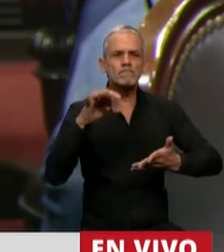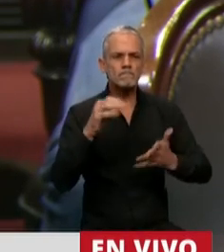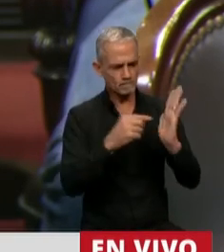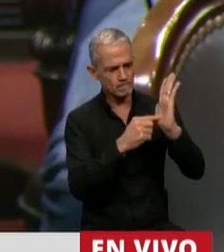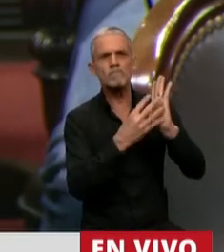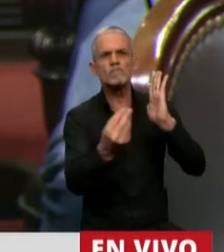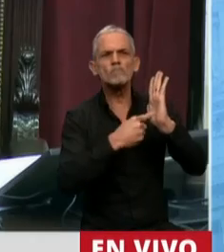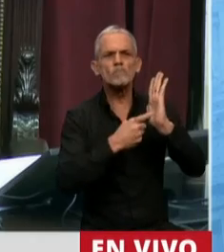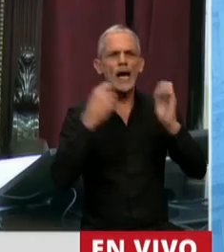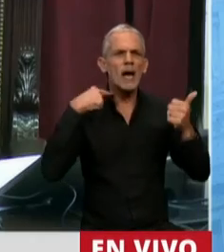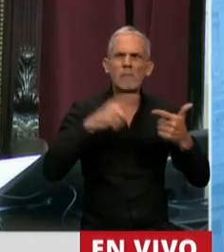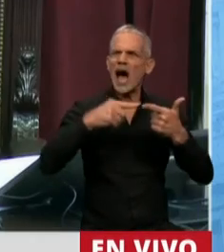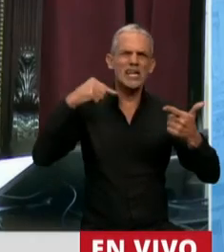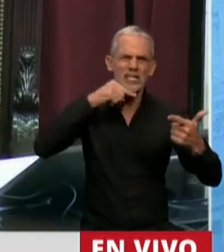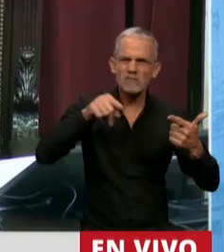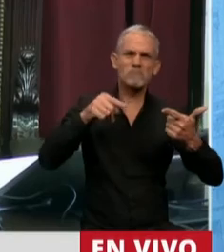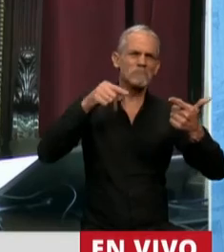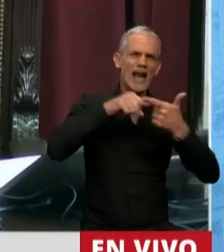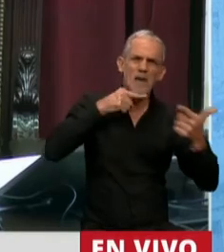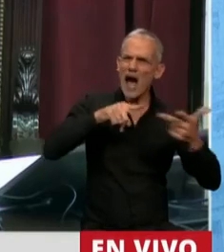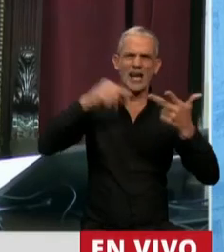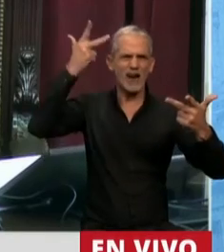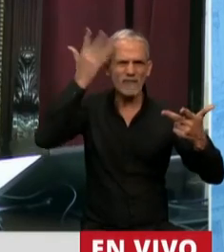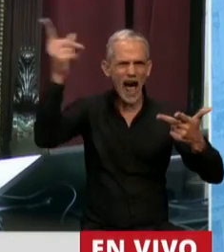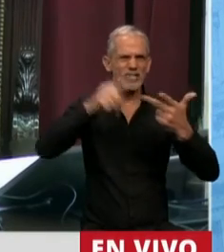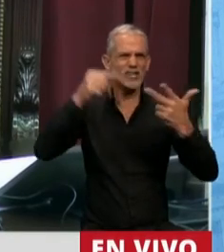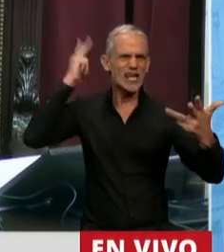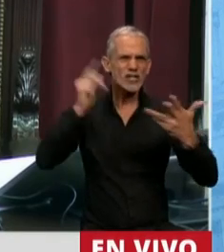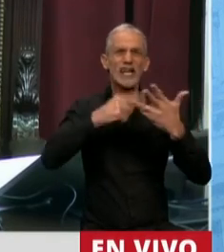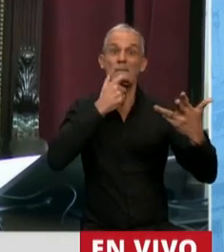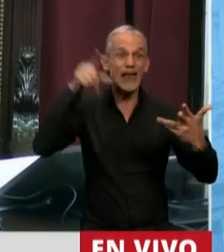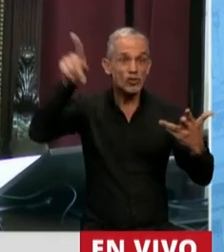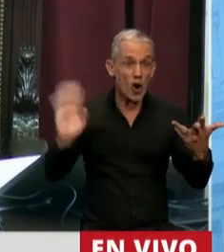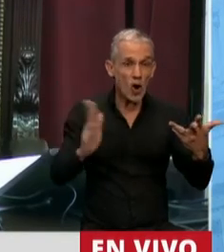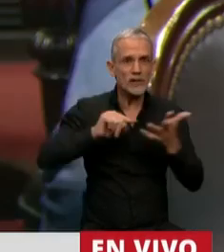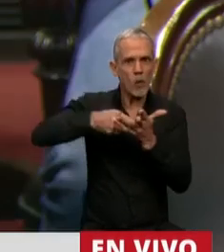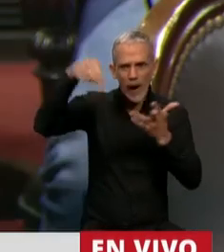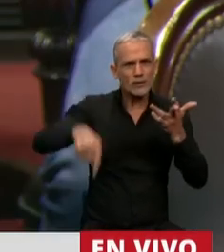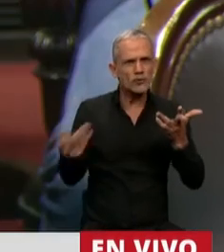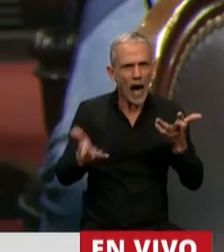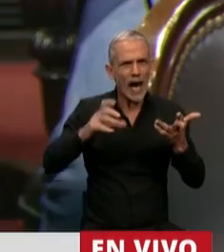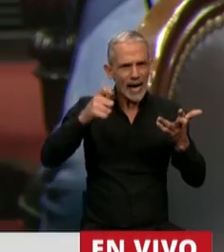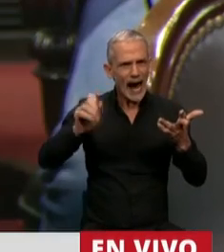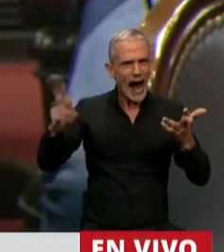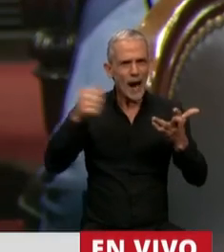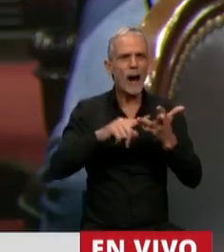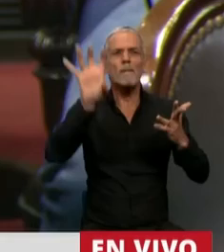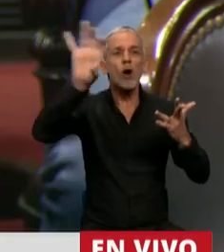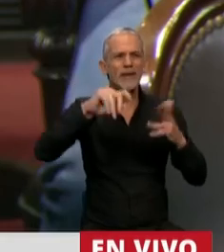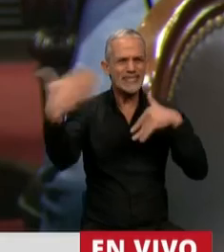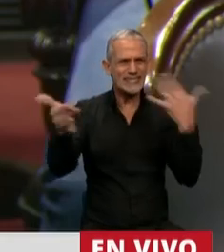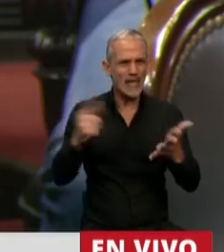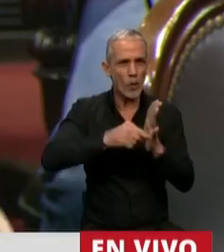ejemplo de España, de Chile, de Alemania, de Francia, de Mendoza, de la Ciudad Autónoma de Buenos Aires, de la Provincia de Buenos